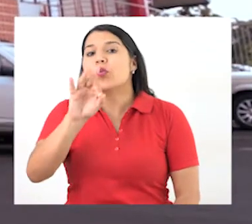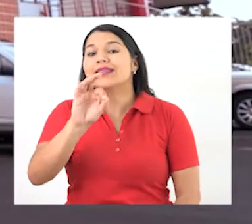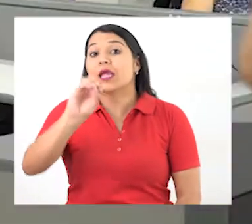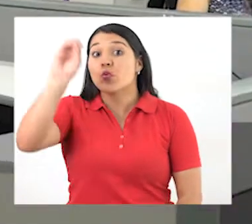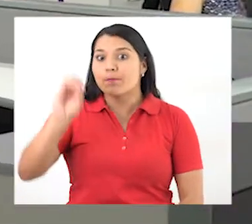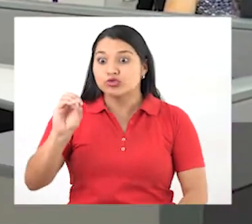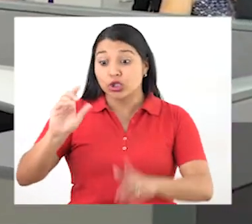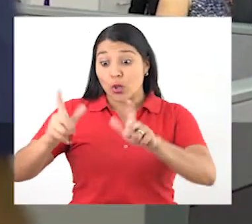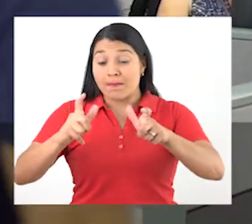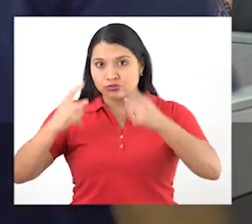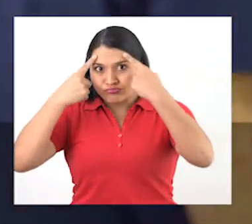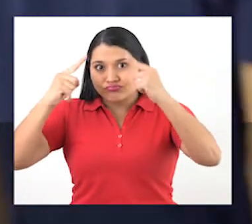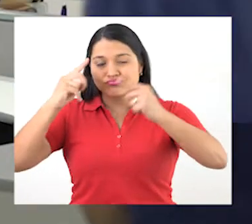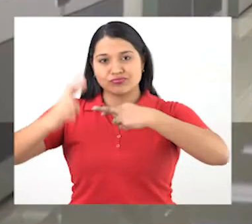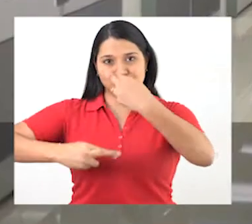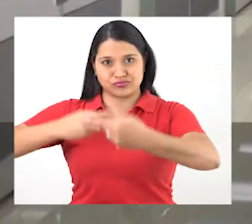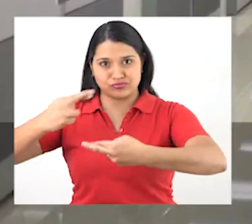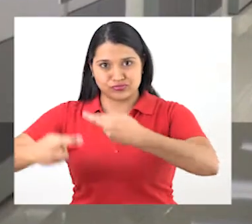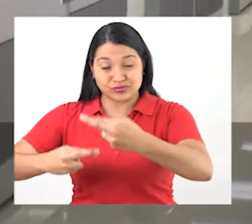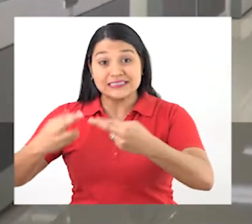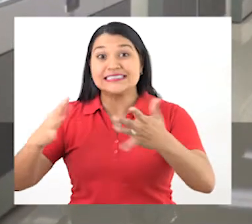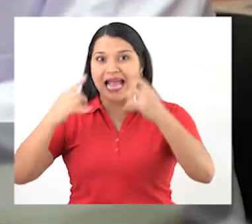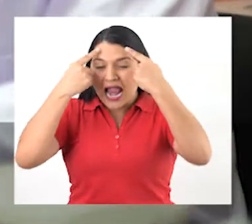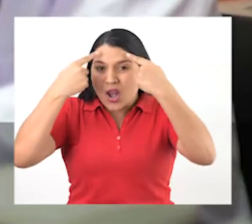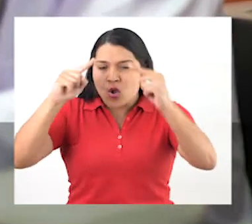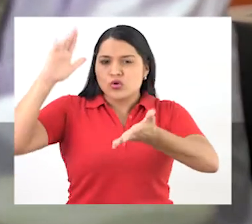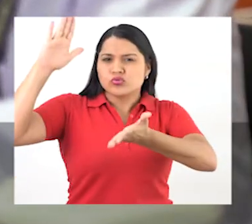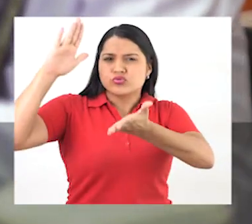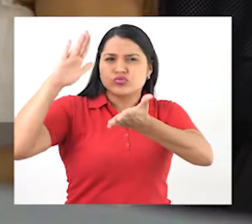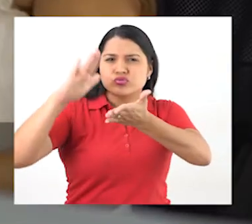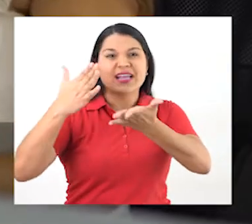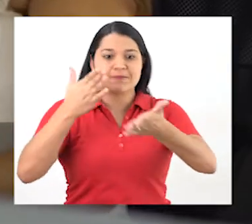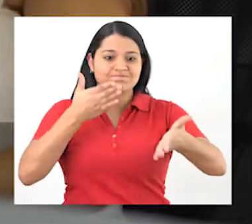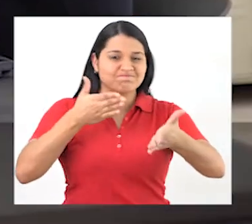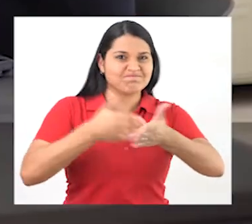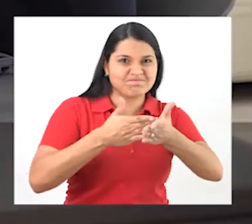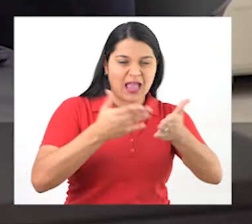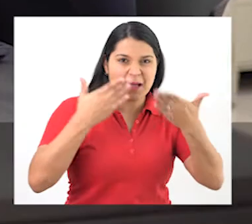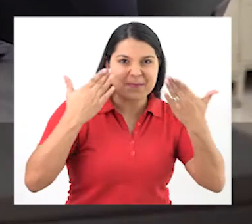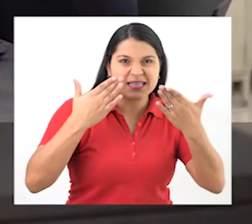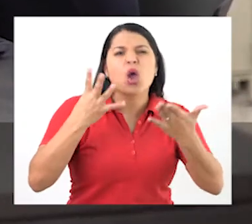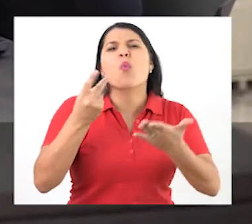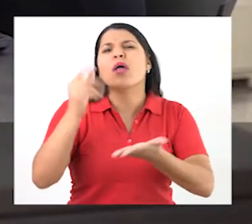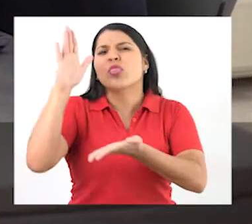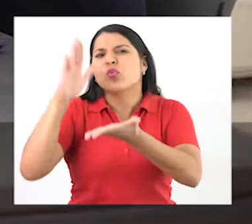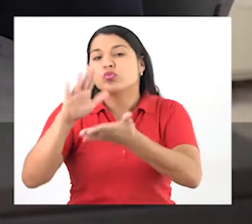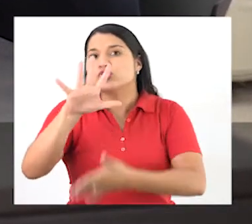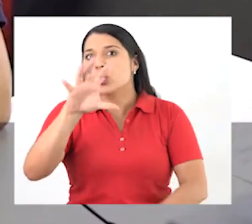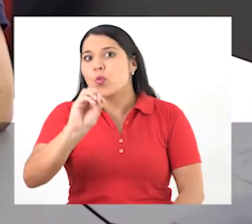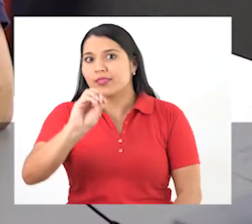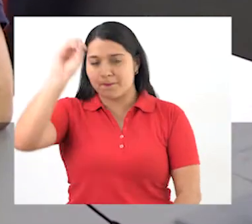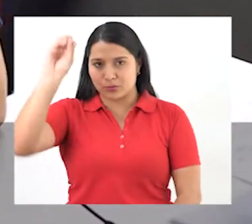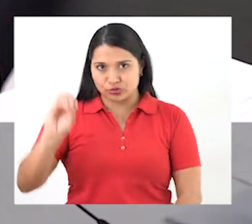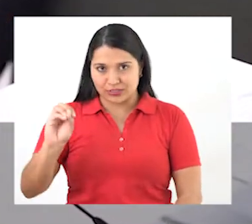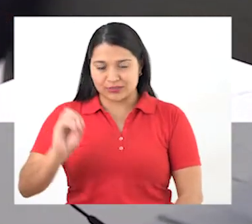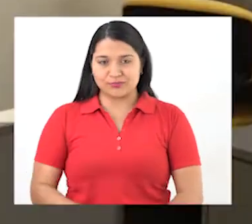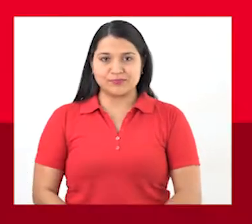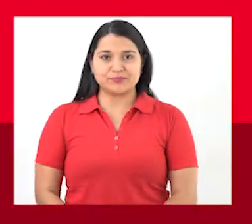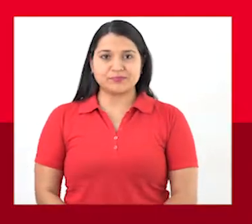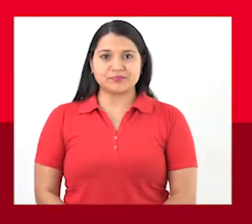de nuestros desechos son reciclados. Hemos logrado bajar nuestra huella de carbono en un 50%.